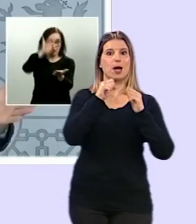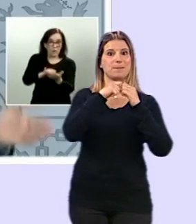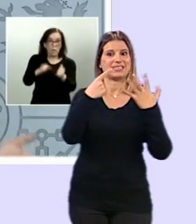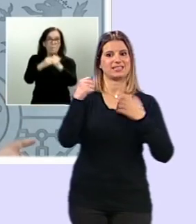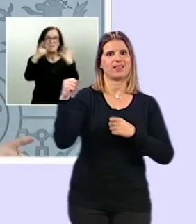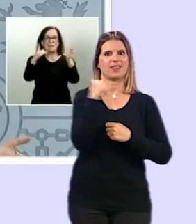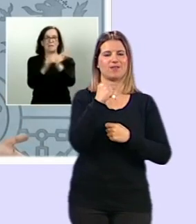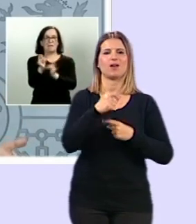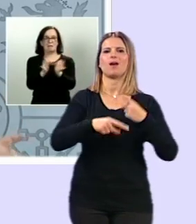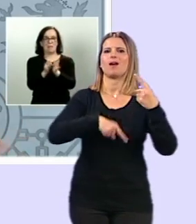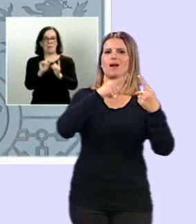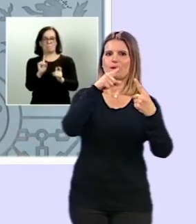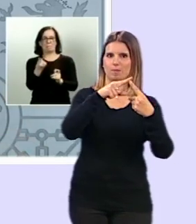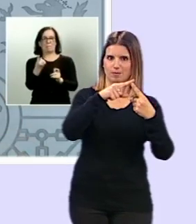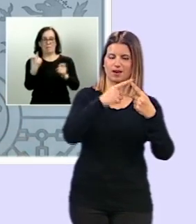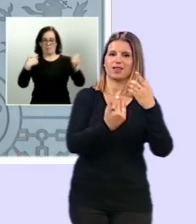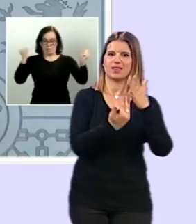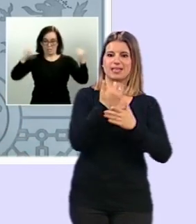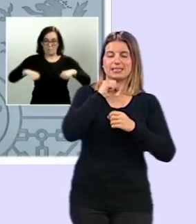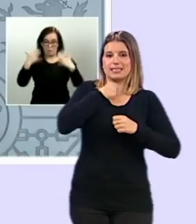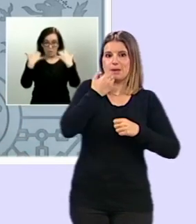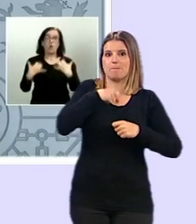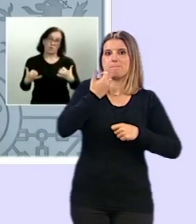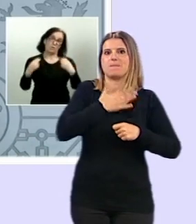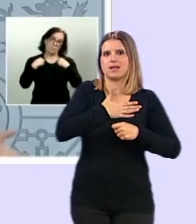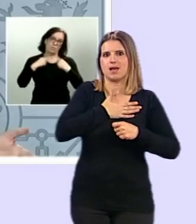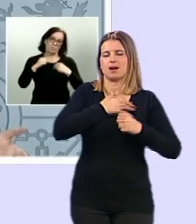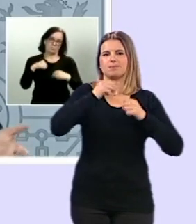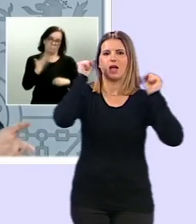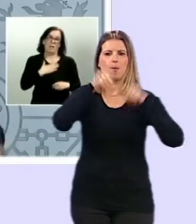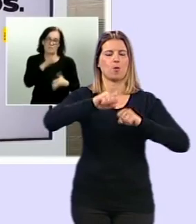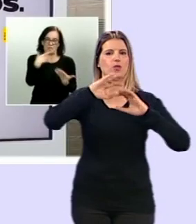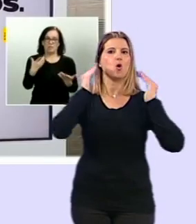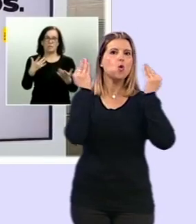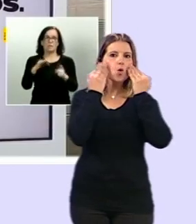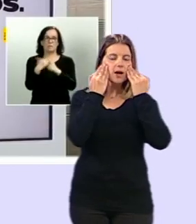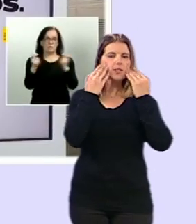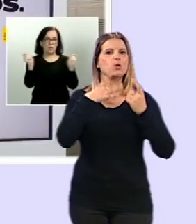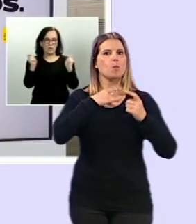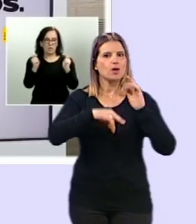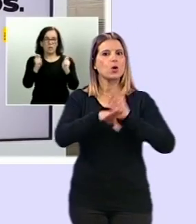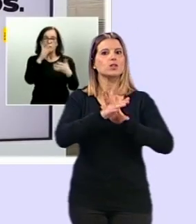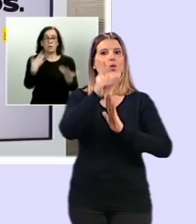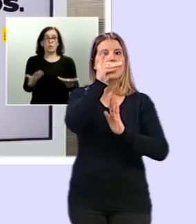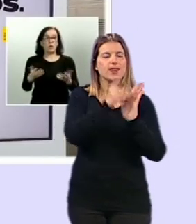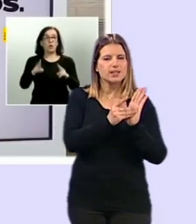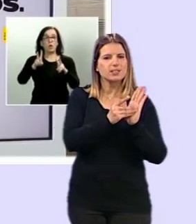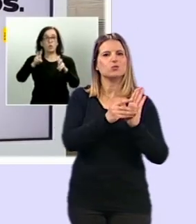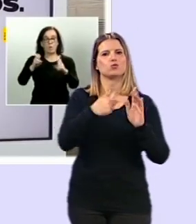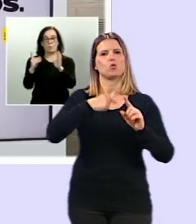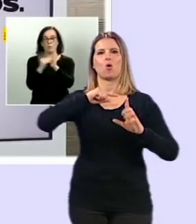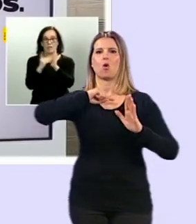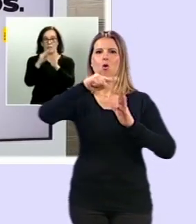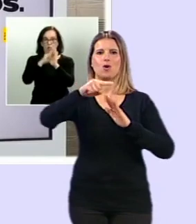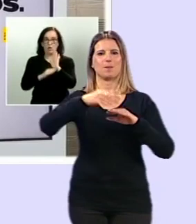día, si se aprueba mañana en el Congreso el decreto de Estado de Alarma en que estará vigente este nuevo decreto, tomaré esta orden